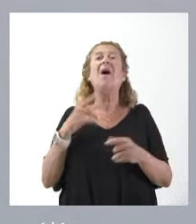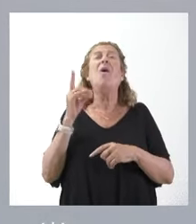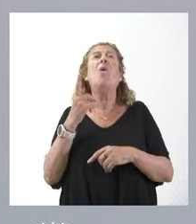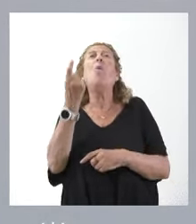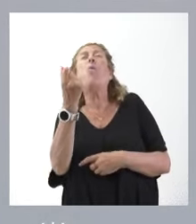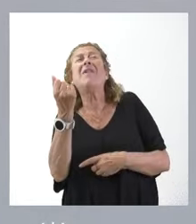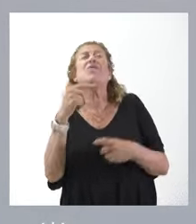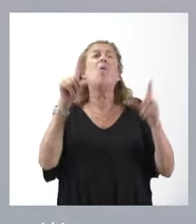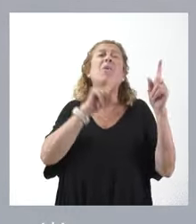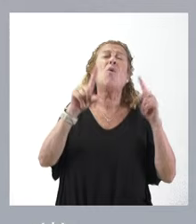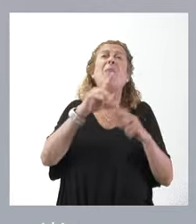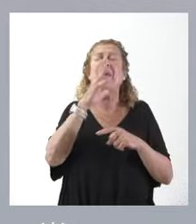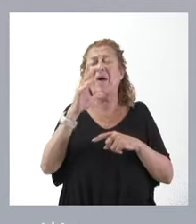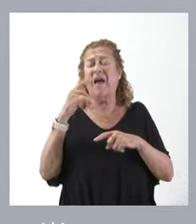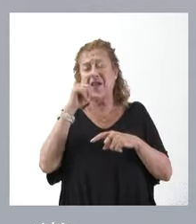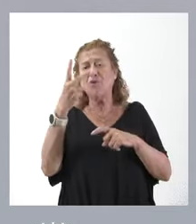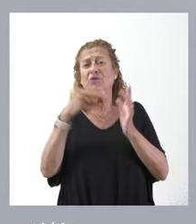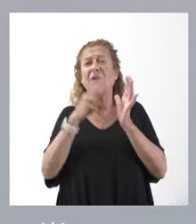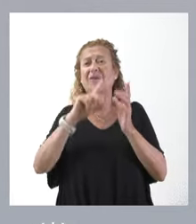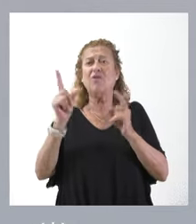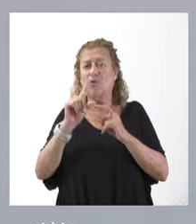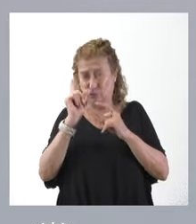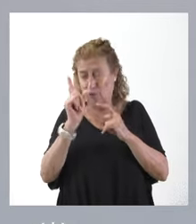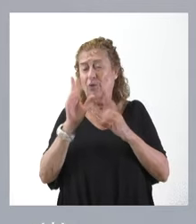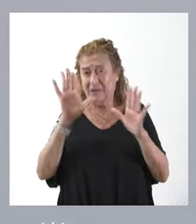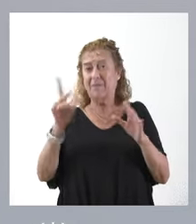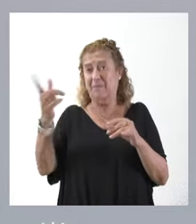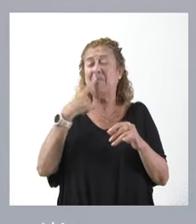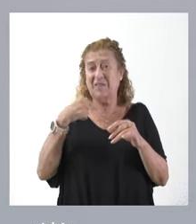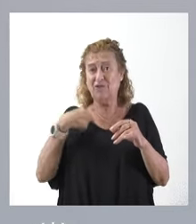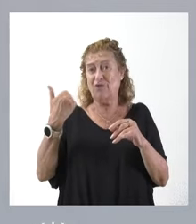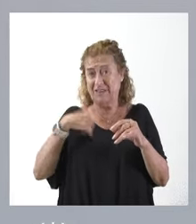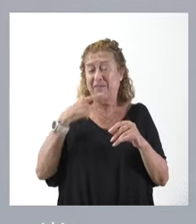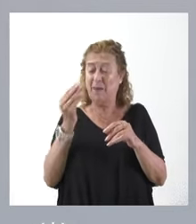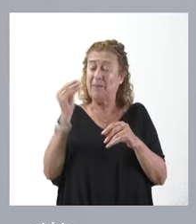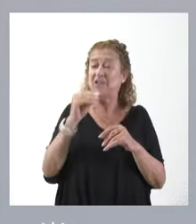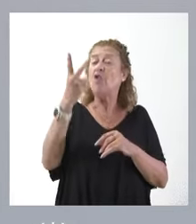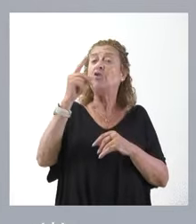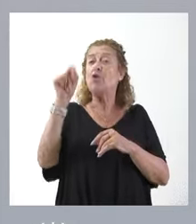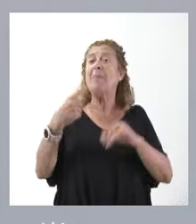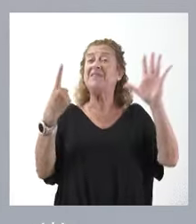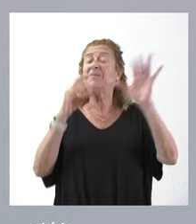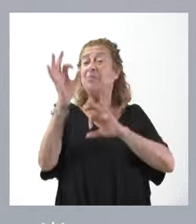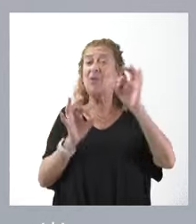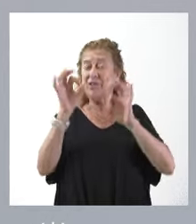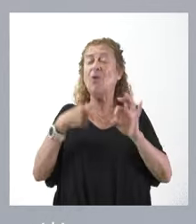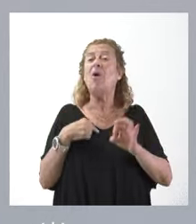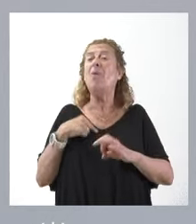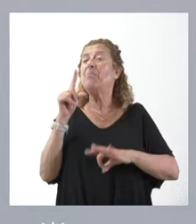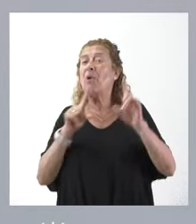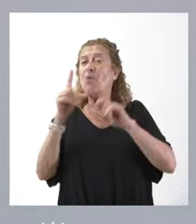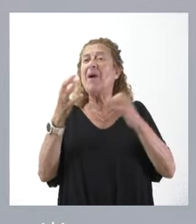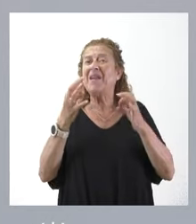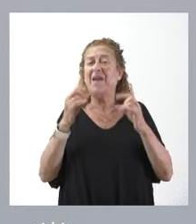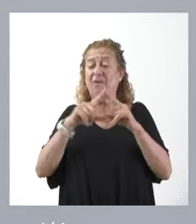entregas de cuenta para el año 2025, que es la que se nos ha comunicado, ese aumento del 2,6 %, lo que nos preocupa es el